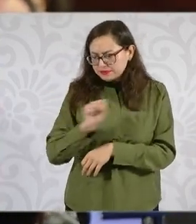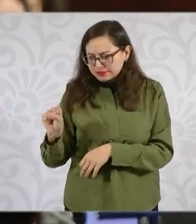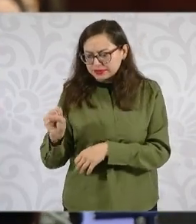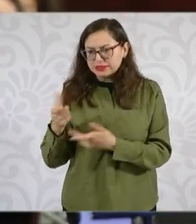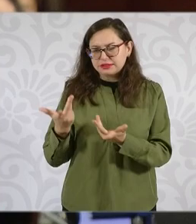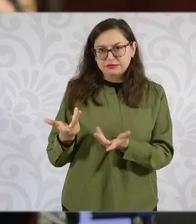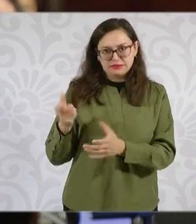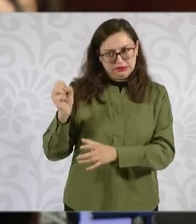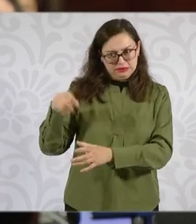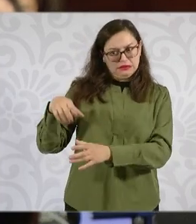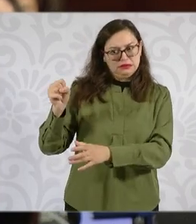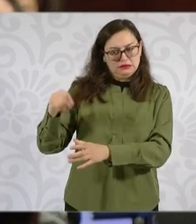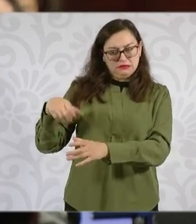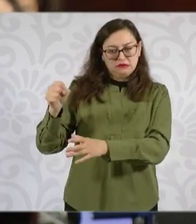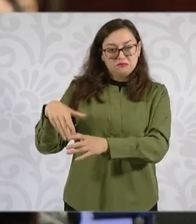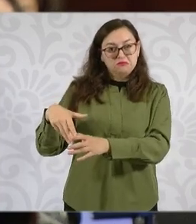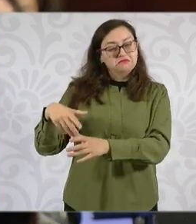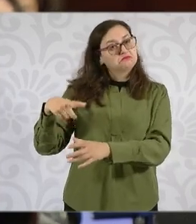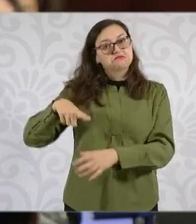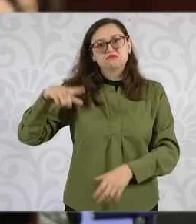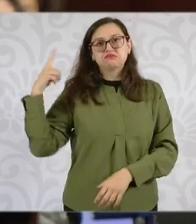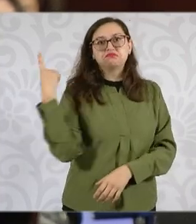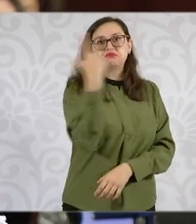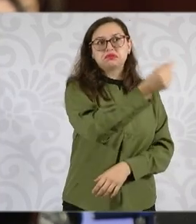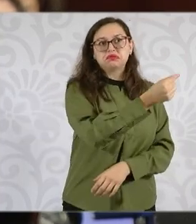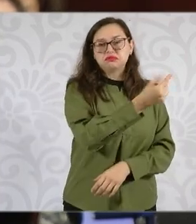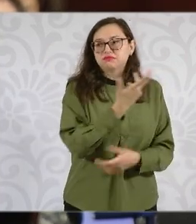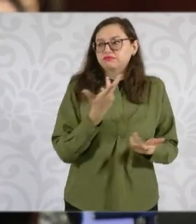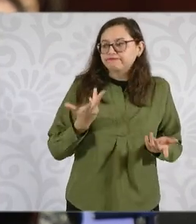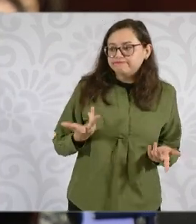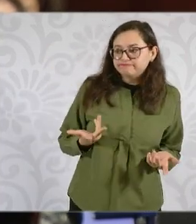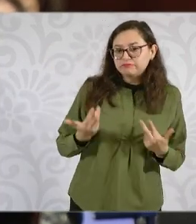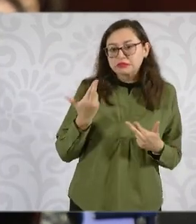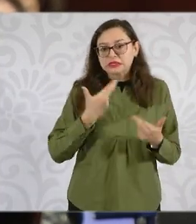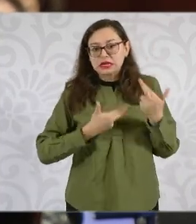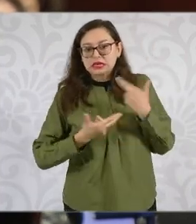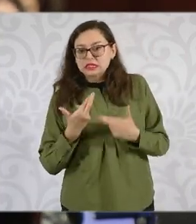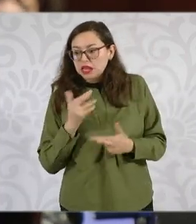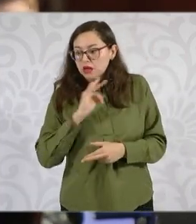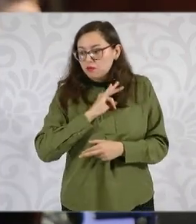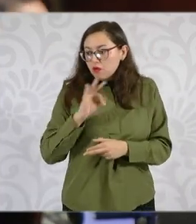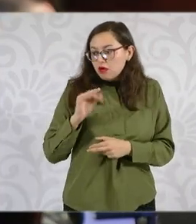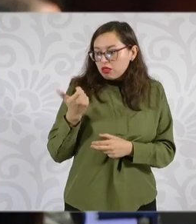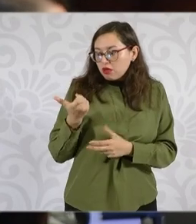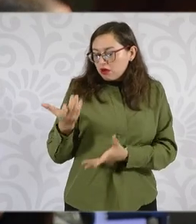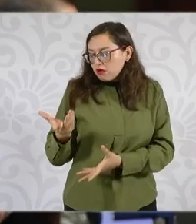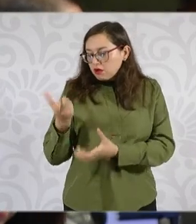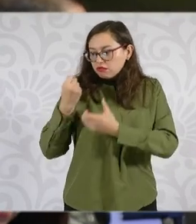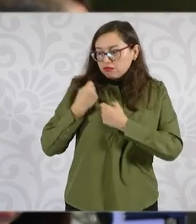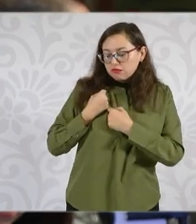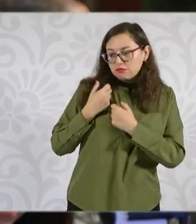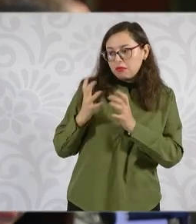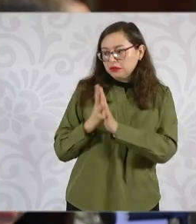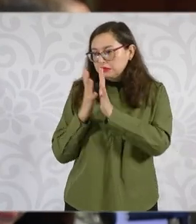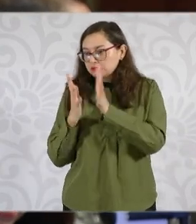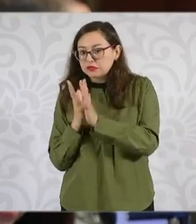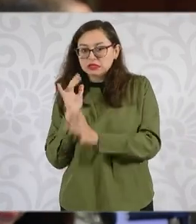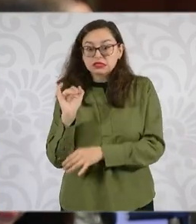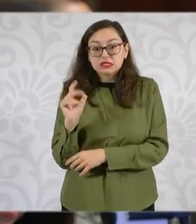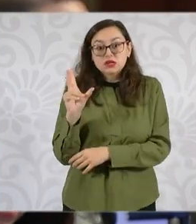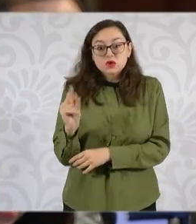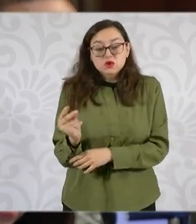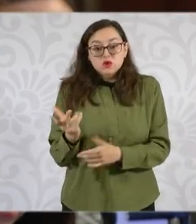formal y a veces preguntan sobre esto y para poder participar, para poder ser